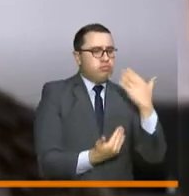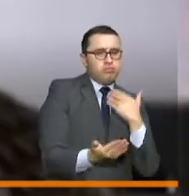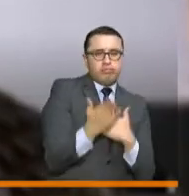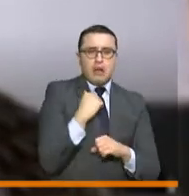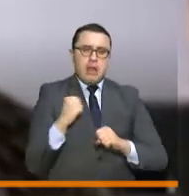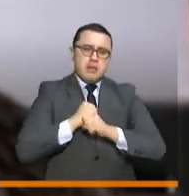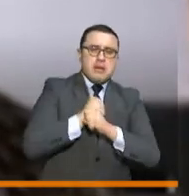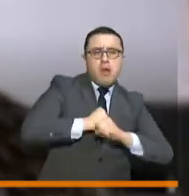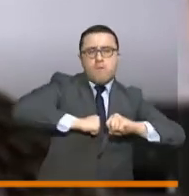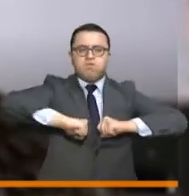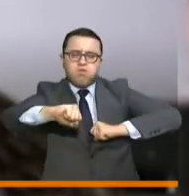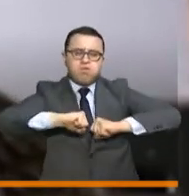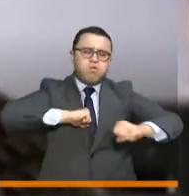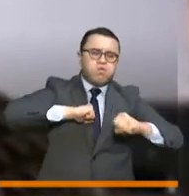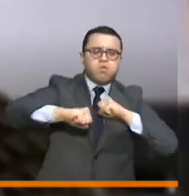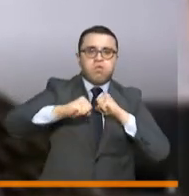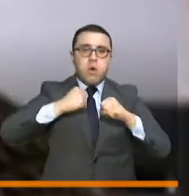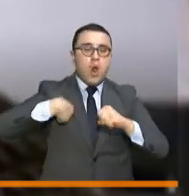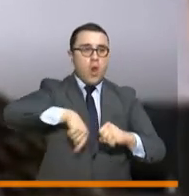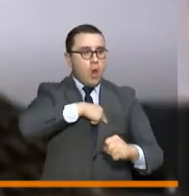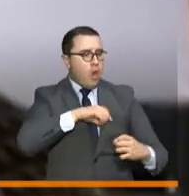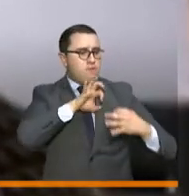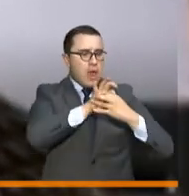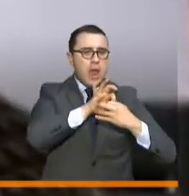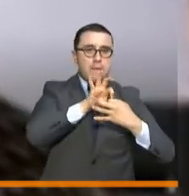un trabajo y es así como nosotros